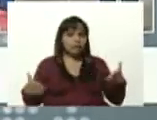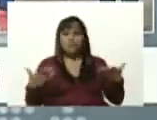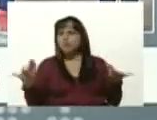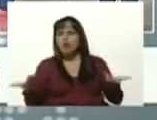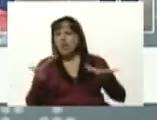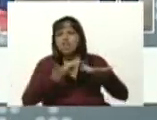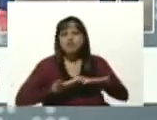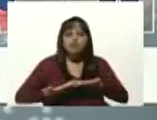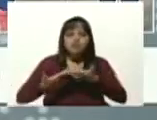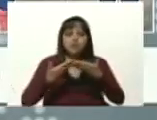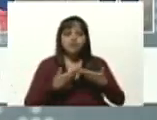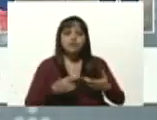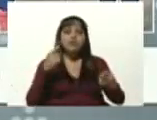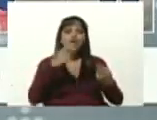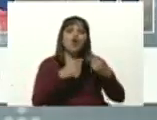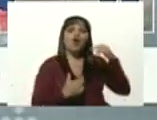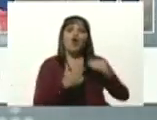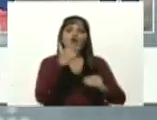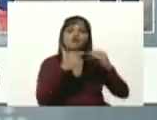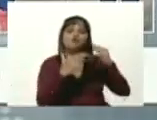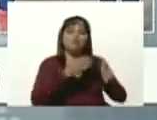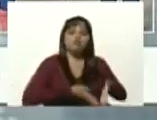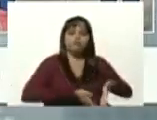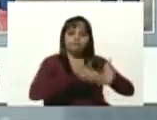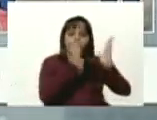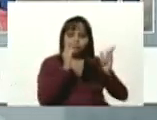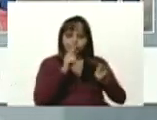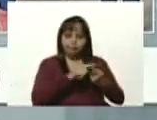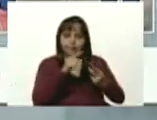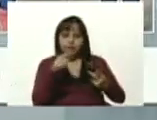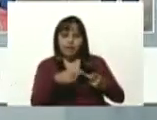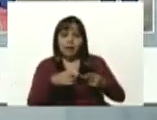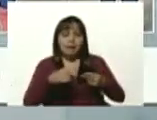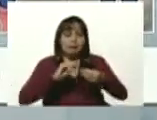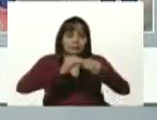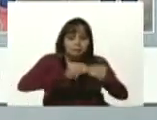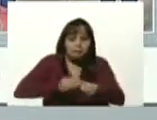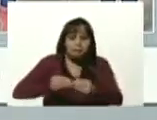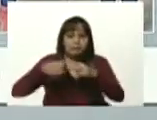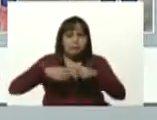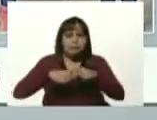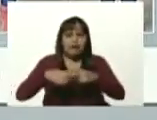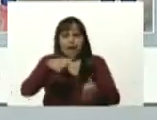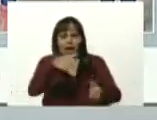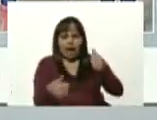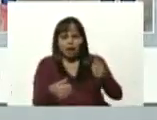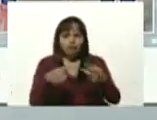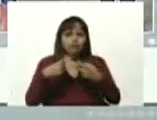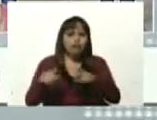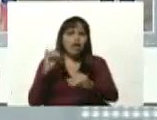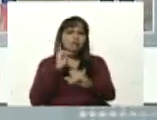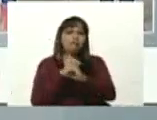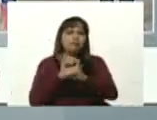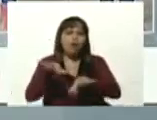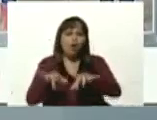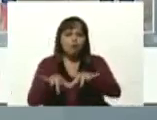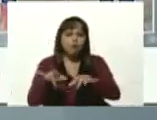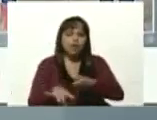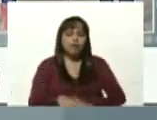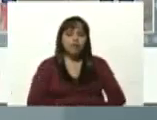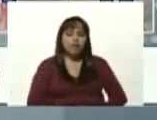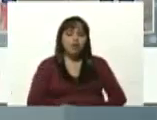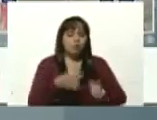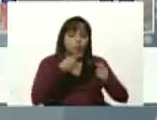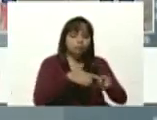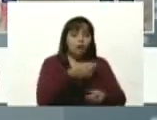carreras. Construcción civil, mecánica, informática, agroalimentaria,